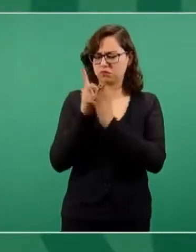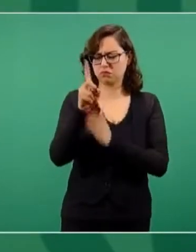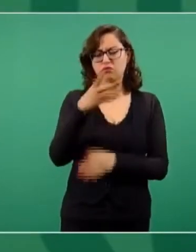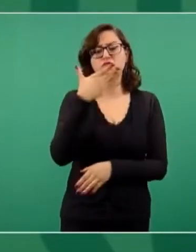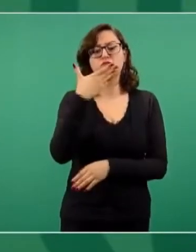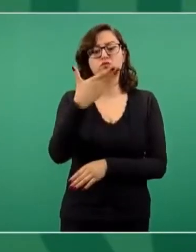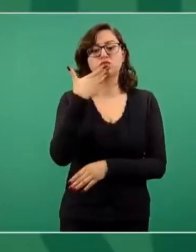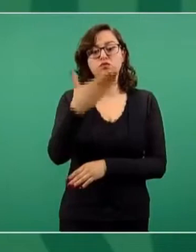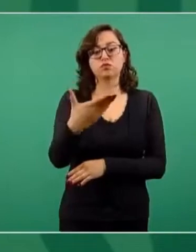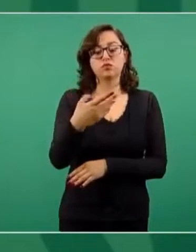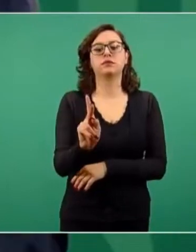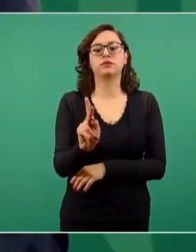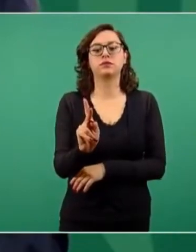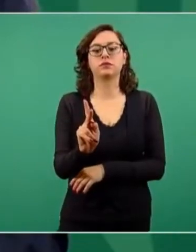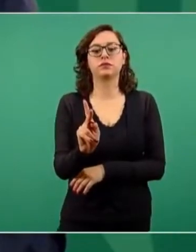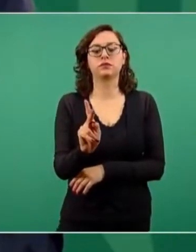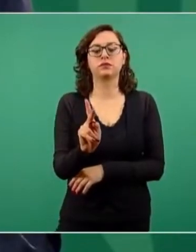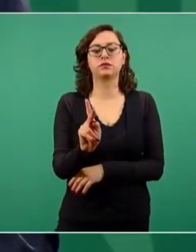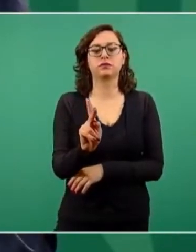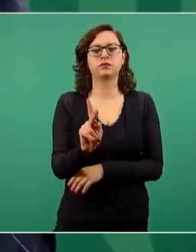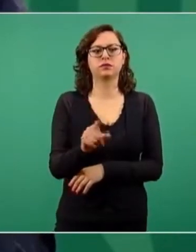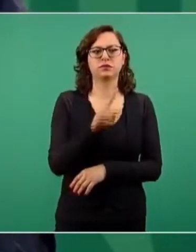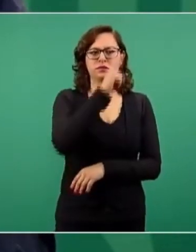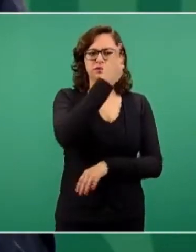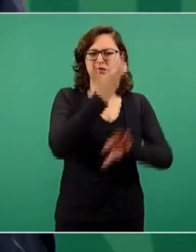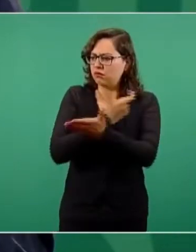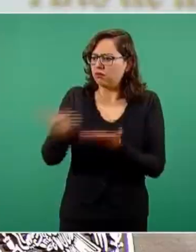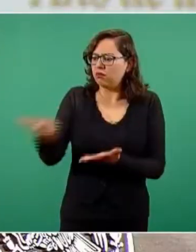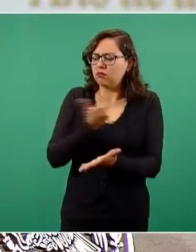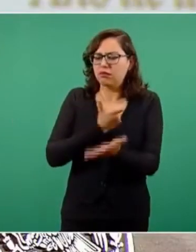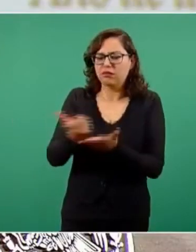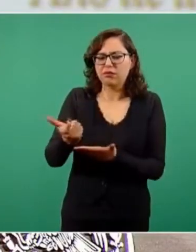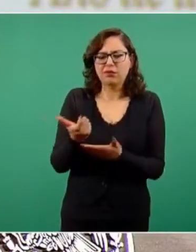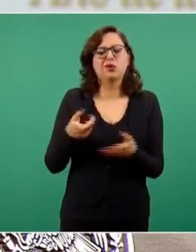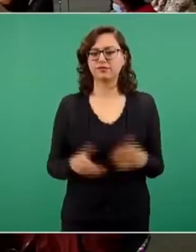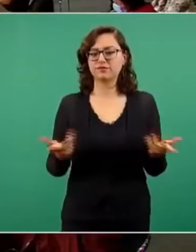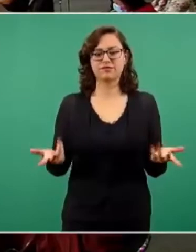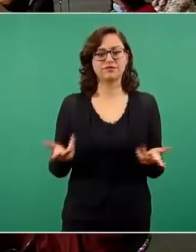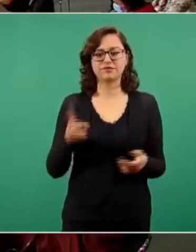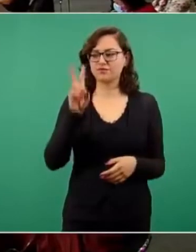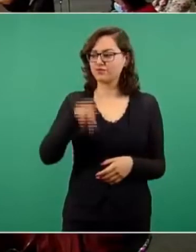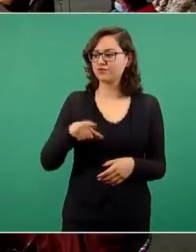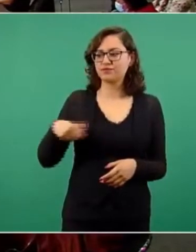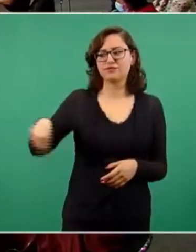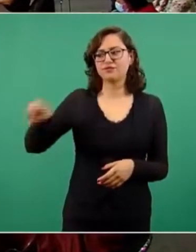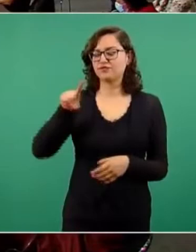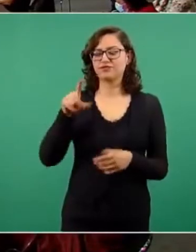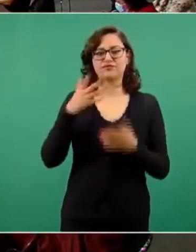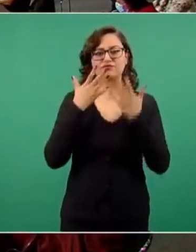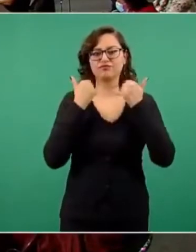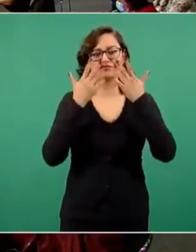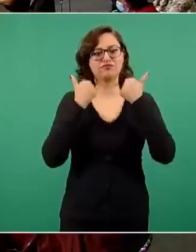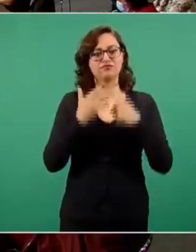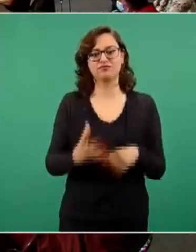pero ¿cómo con financiamiento extranjero? Yo no recuerdo